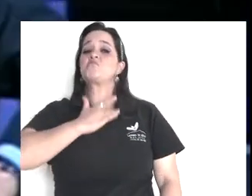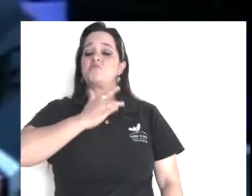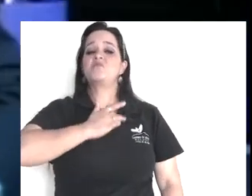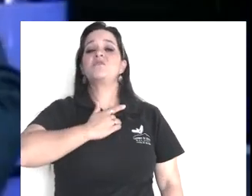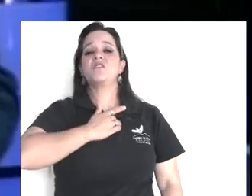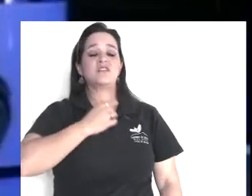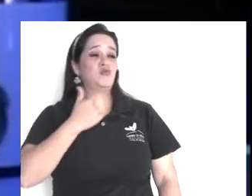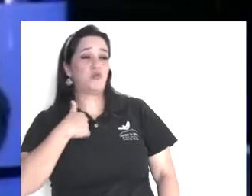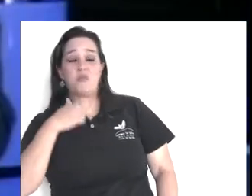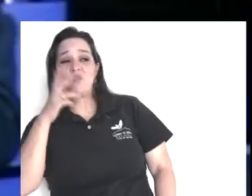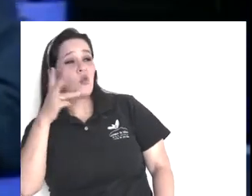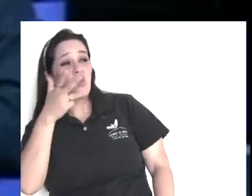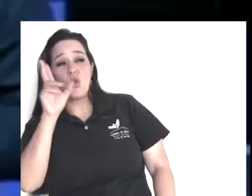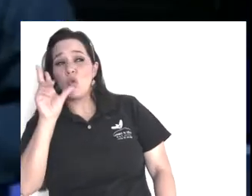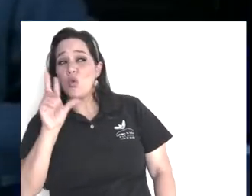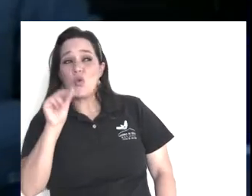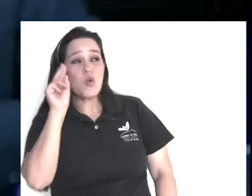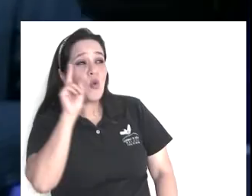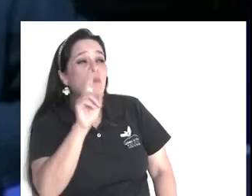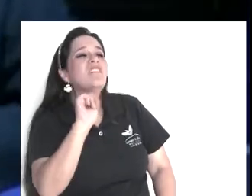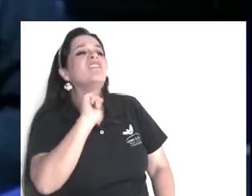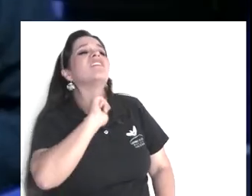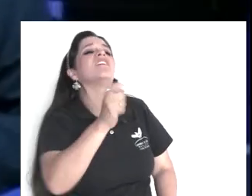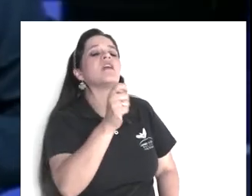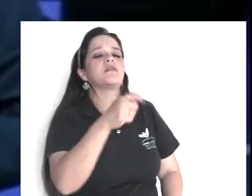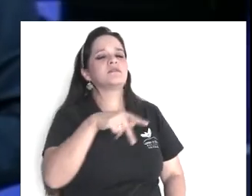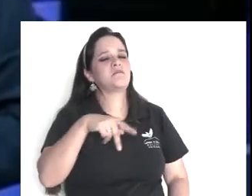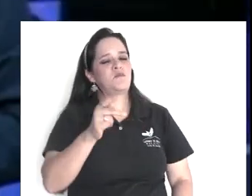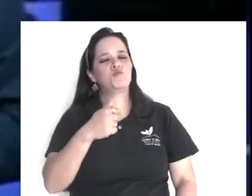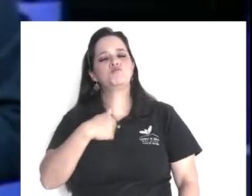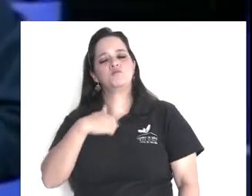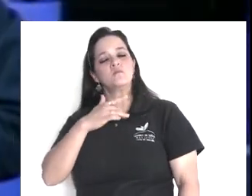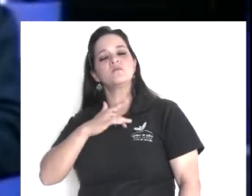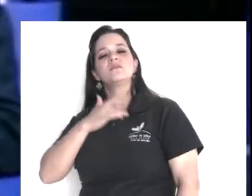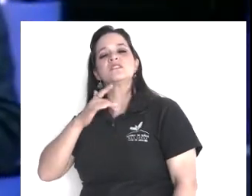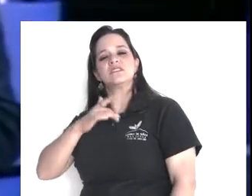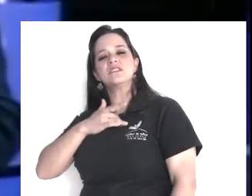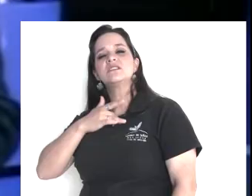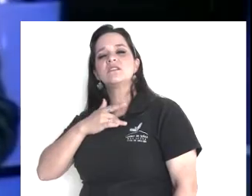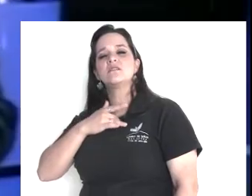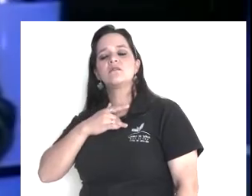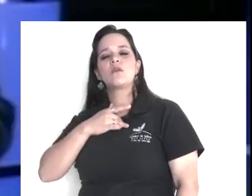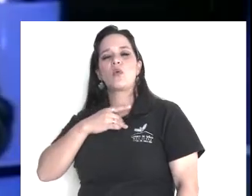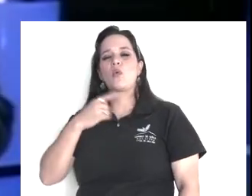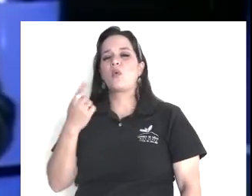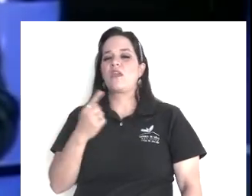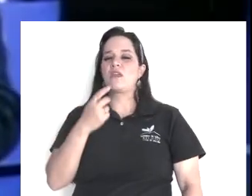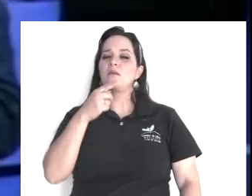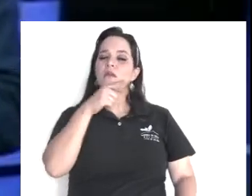matara, y le dice la juez, hace los lentes, así le dice, sintió en su corazón,